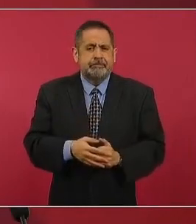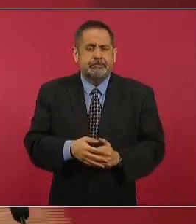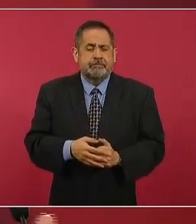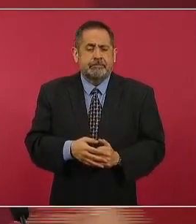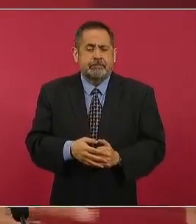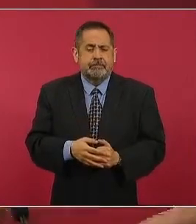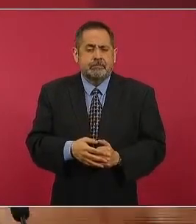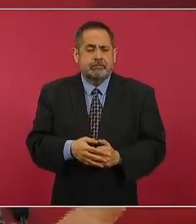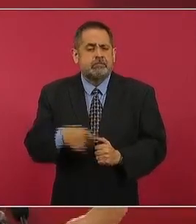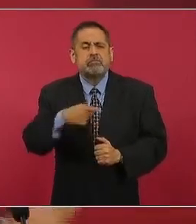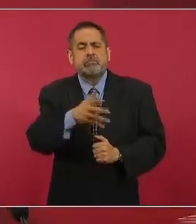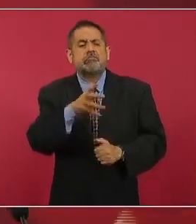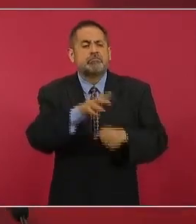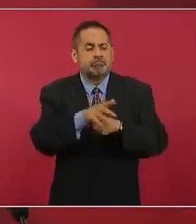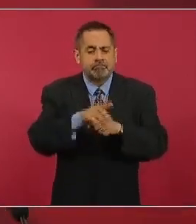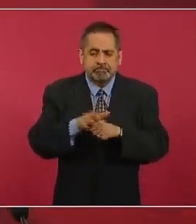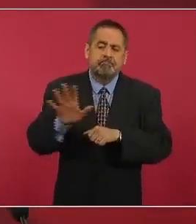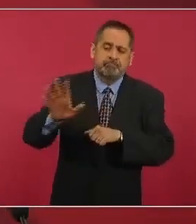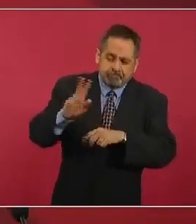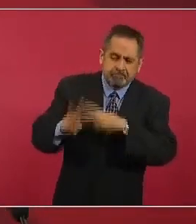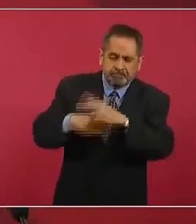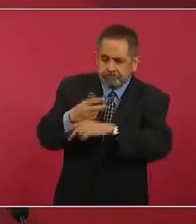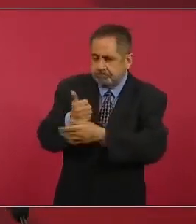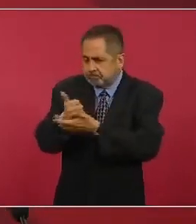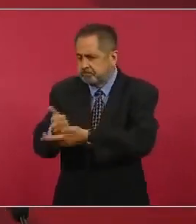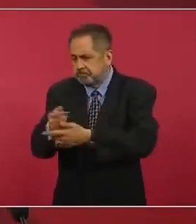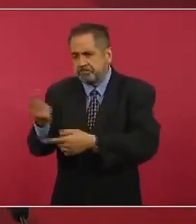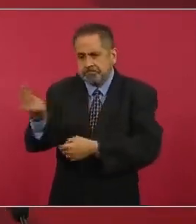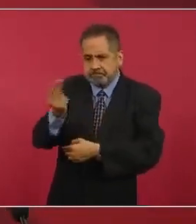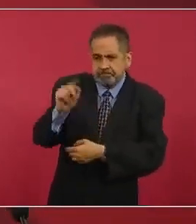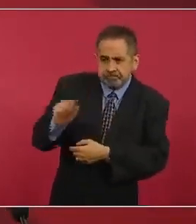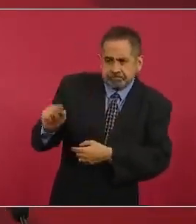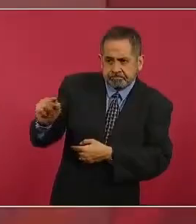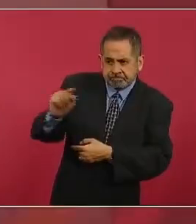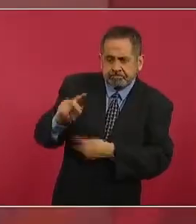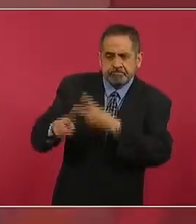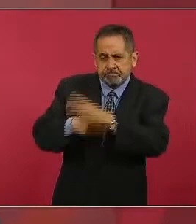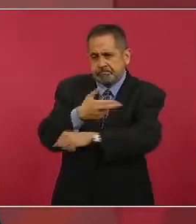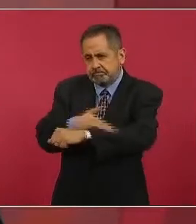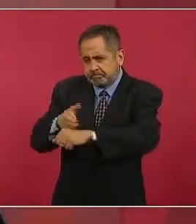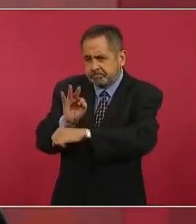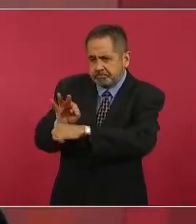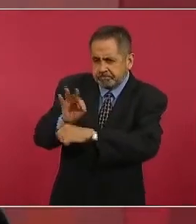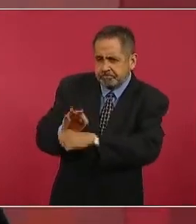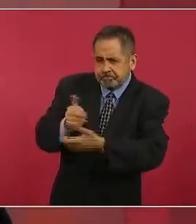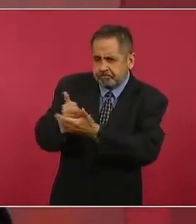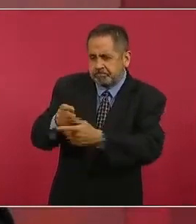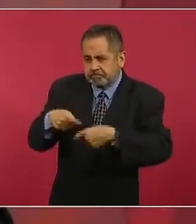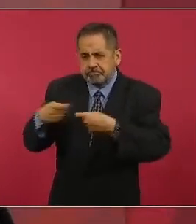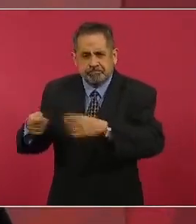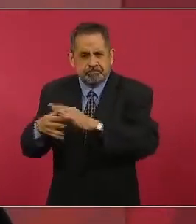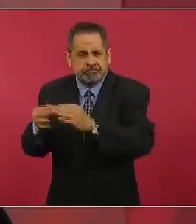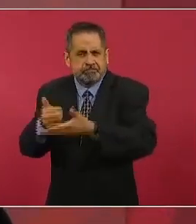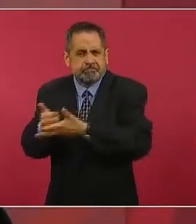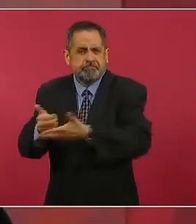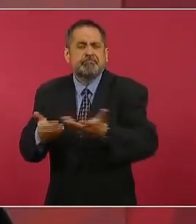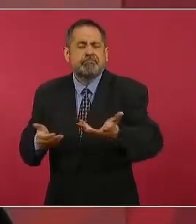y que se hizo en favor de los más necesitados de los pobres nada